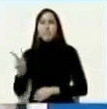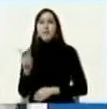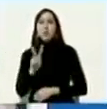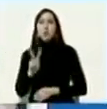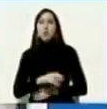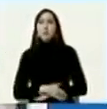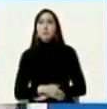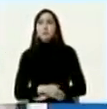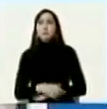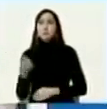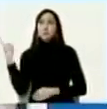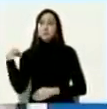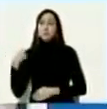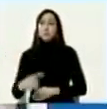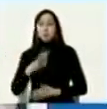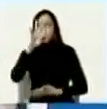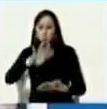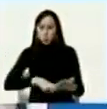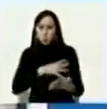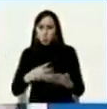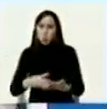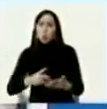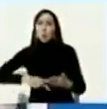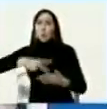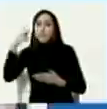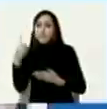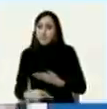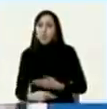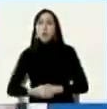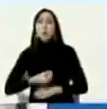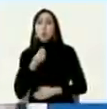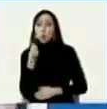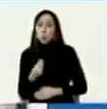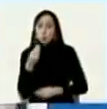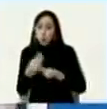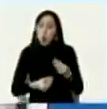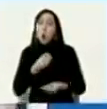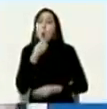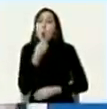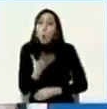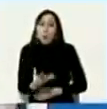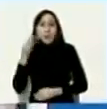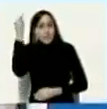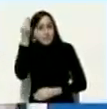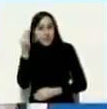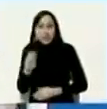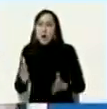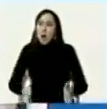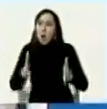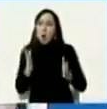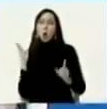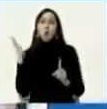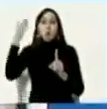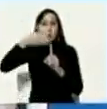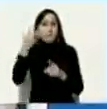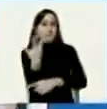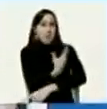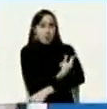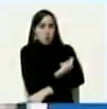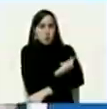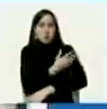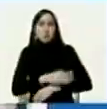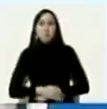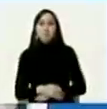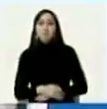tenemos un cronograma de llegada que nos hace ser muy pero muy optimistas para el logro de este objetivo y en